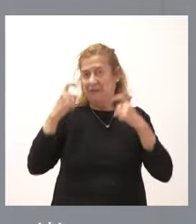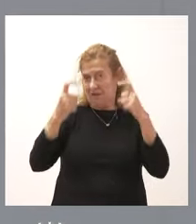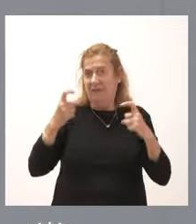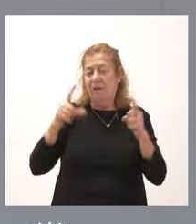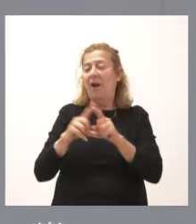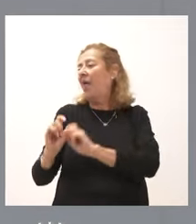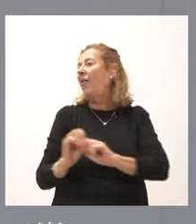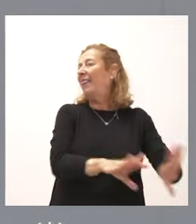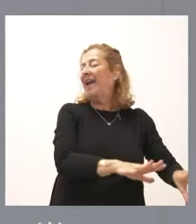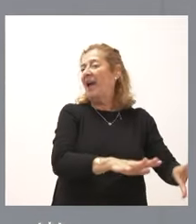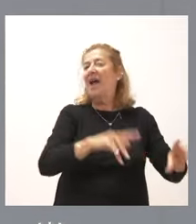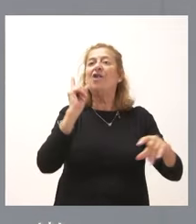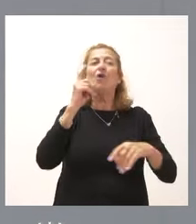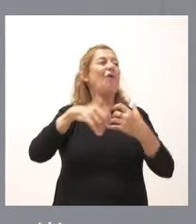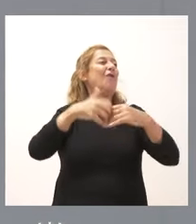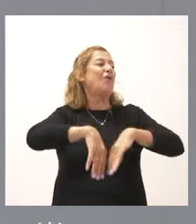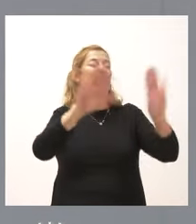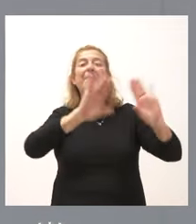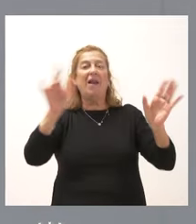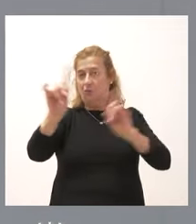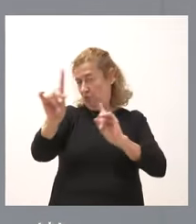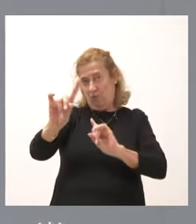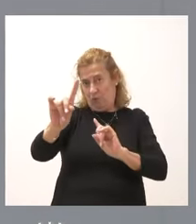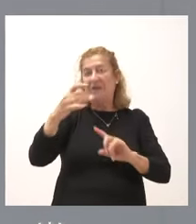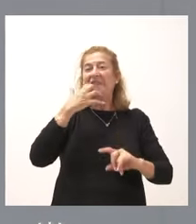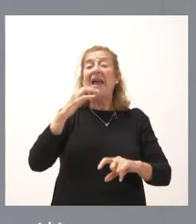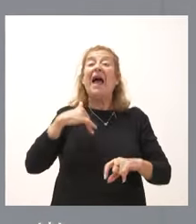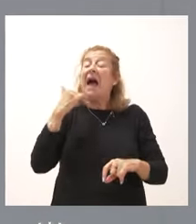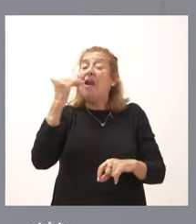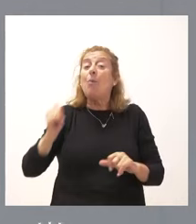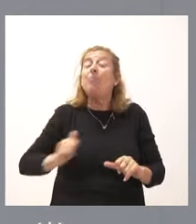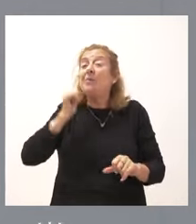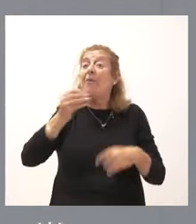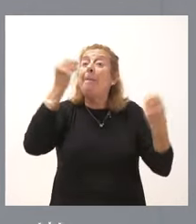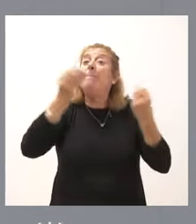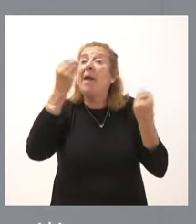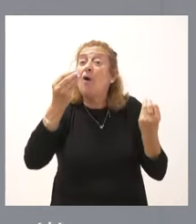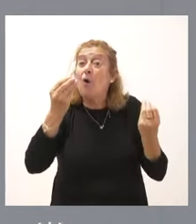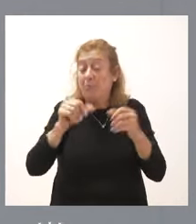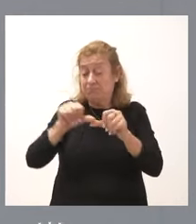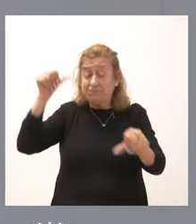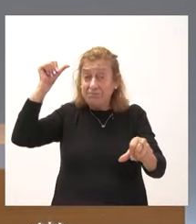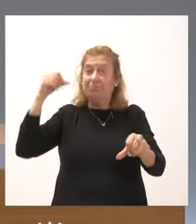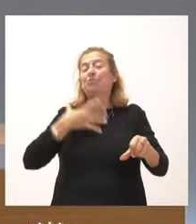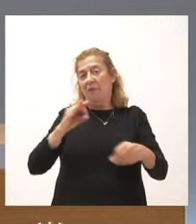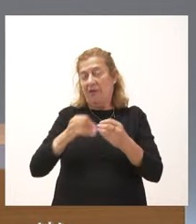no dejar las cosas simplemente que funcione como han funcionado siempre, si hay alguna posibilidad de que funcione mejor de como lo han venido hasta ahora.